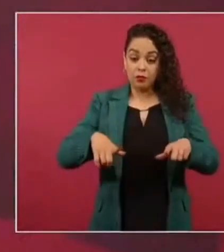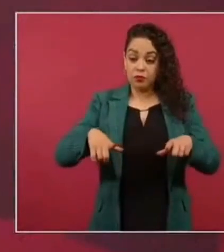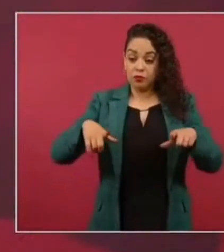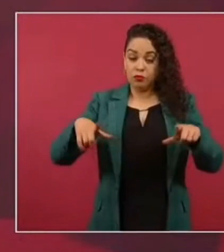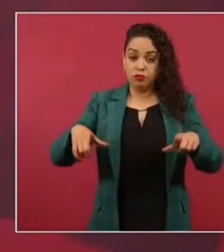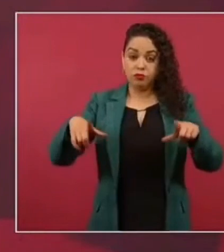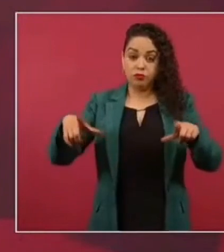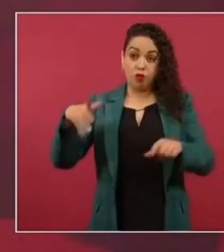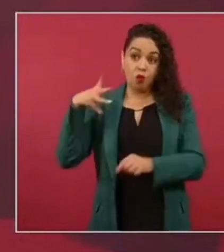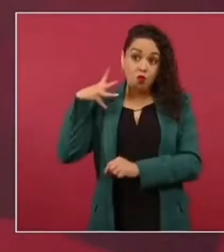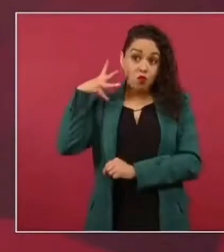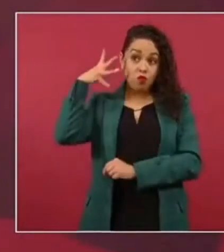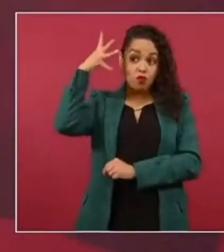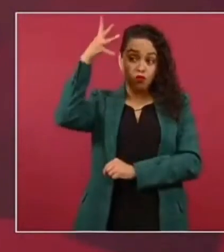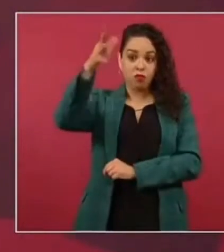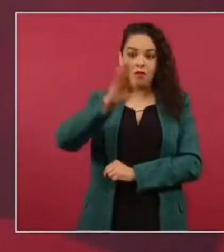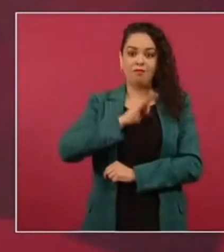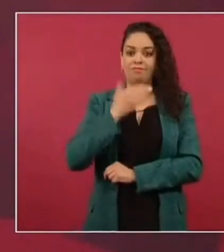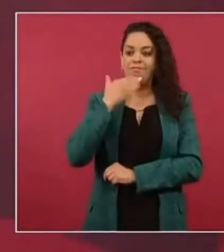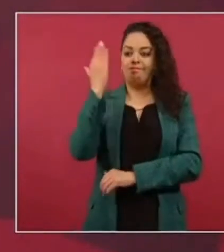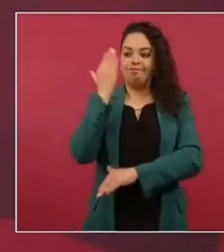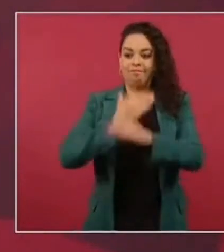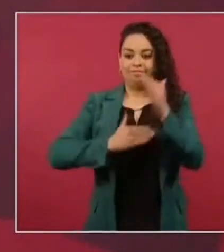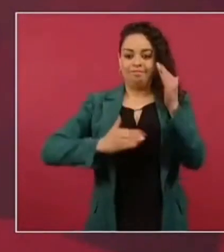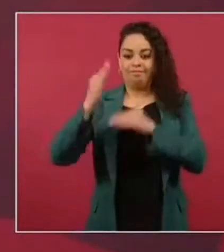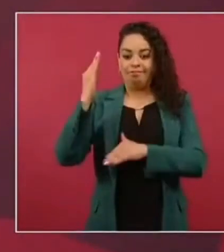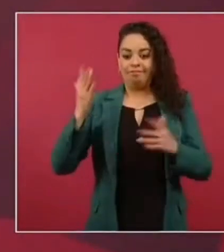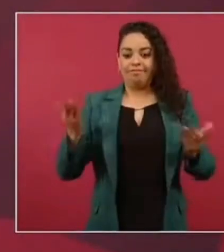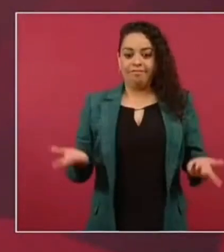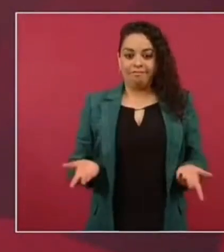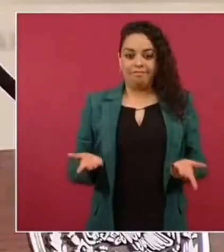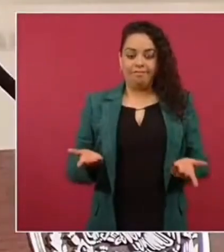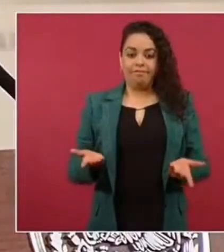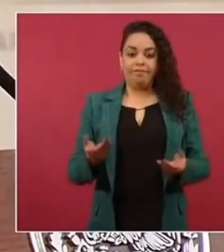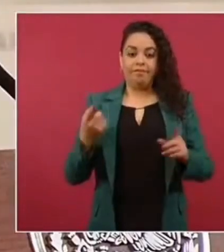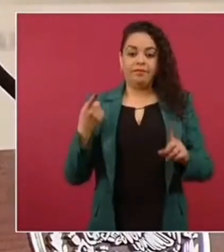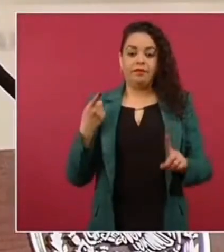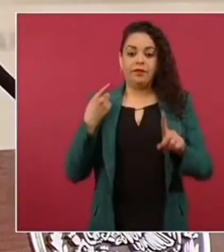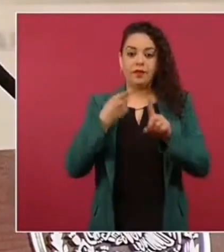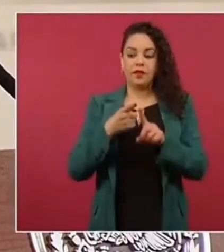Hablábamos de la Riviera Nayarita.